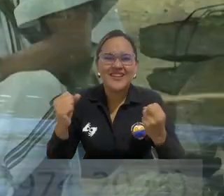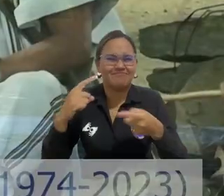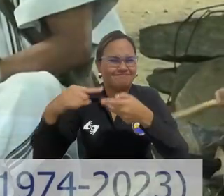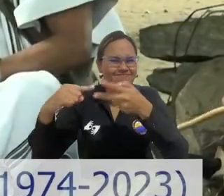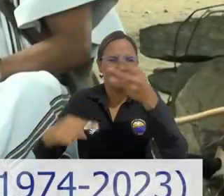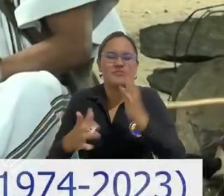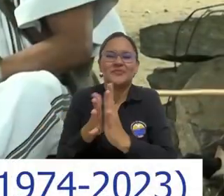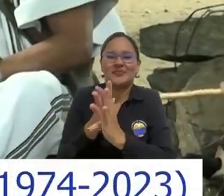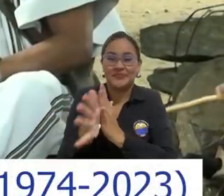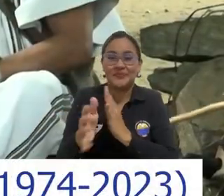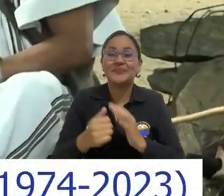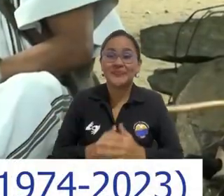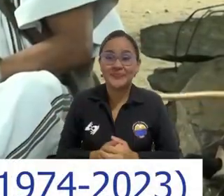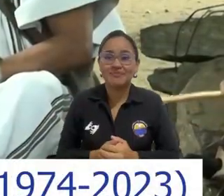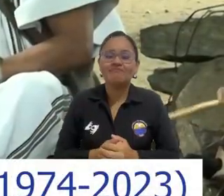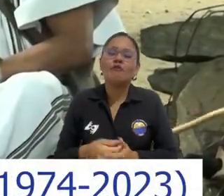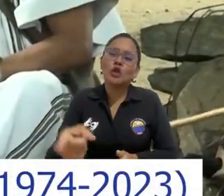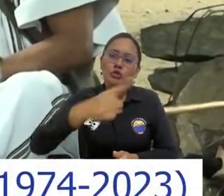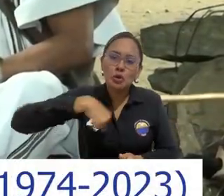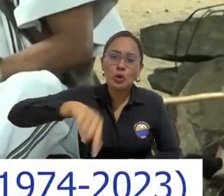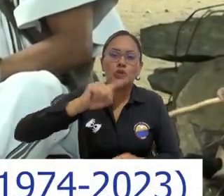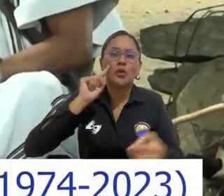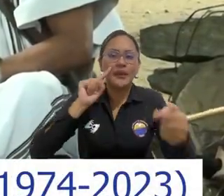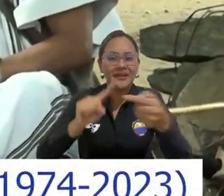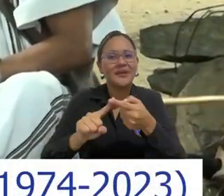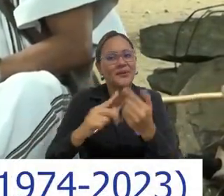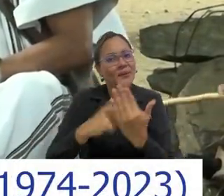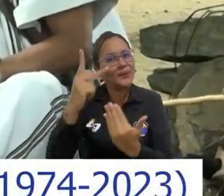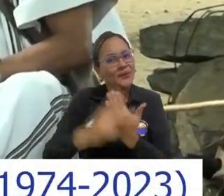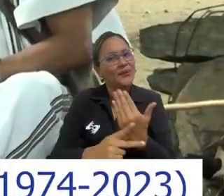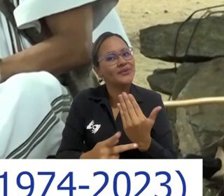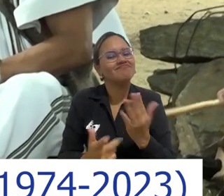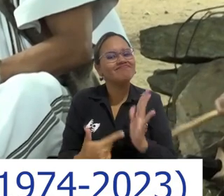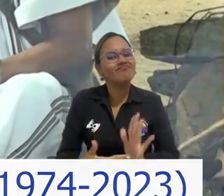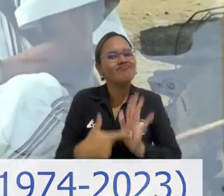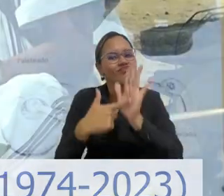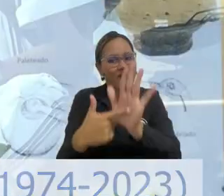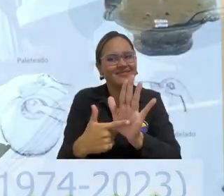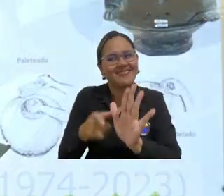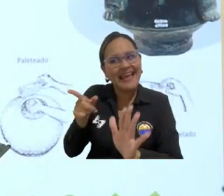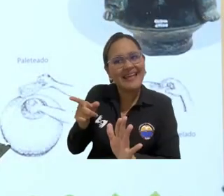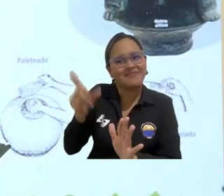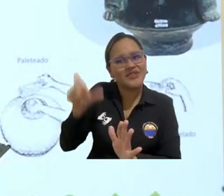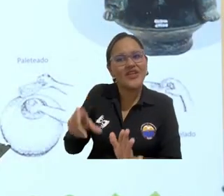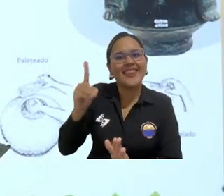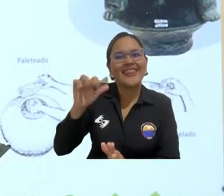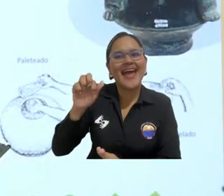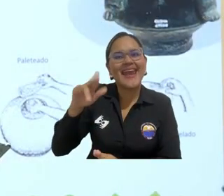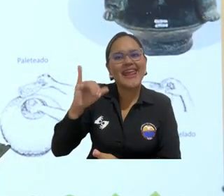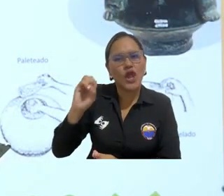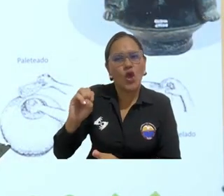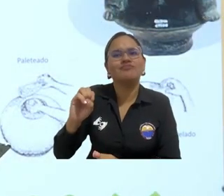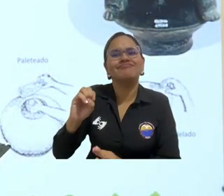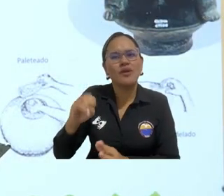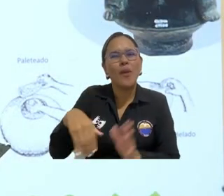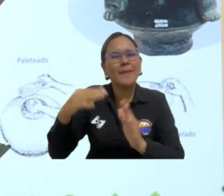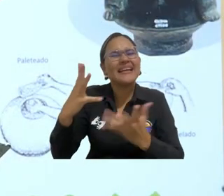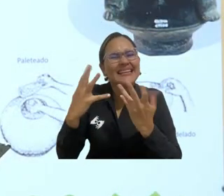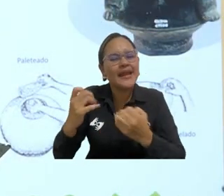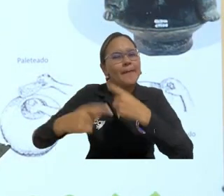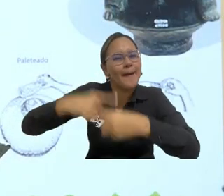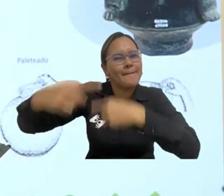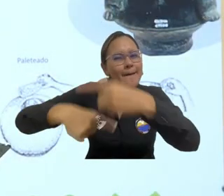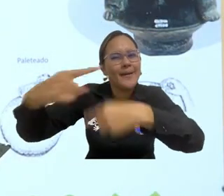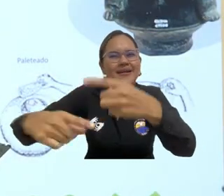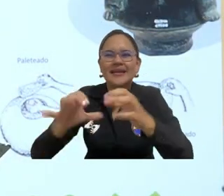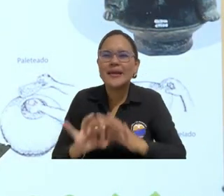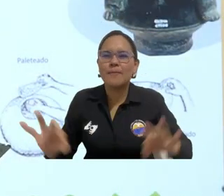Con Dalilo montamos un proyecto que queremos mantener y es el sentido de trascendencia. Seamos el ancestro que seremos